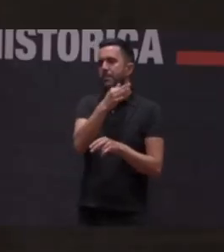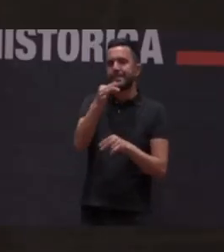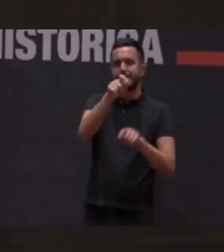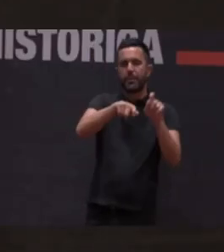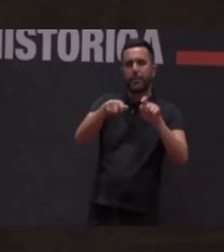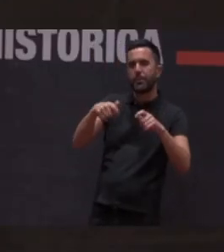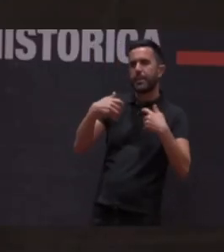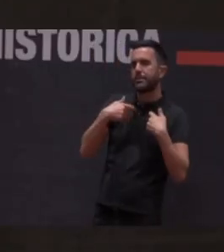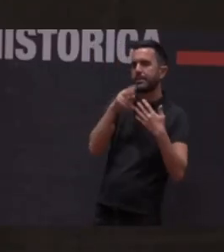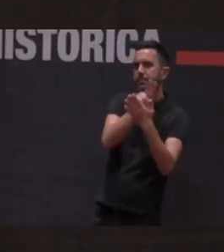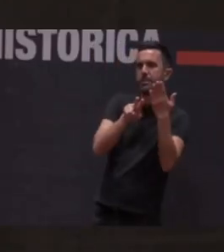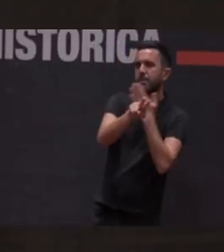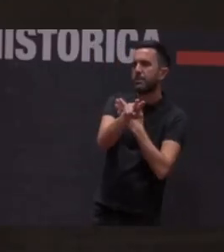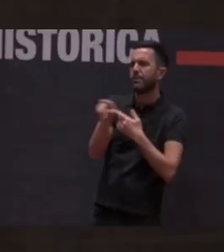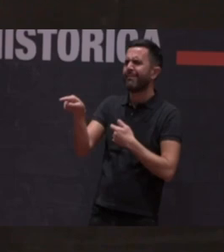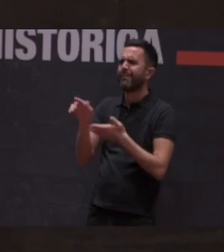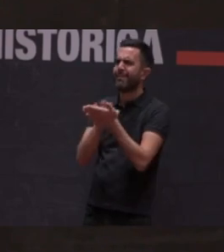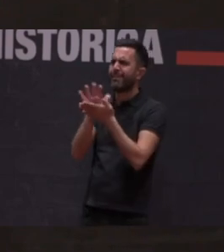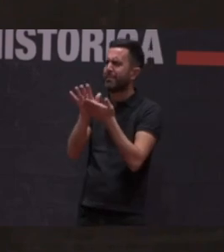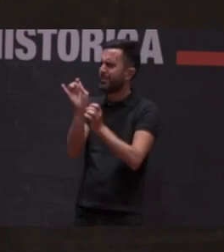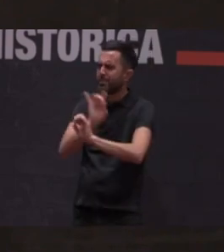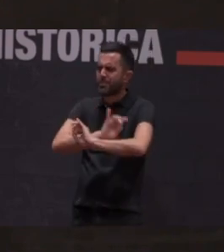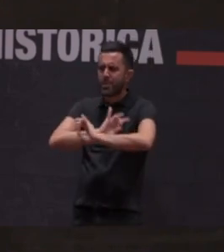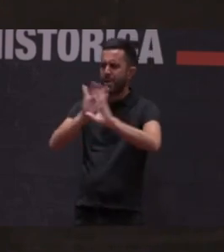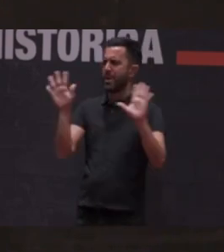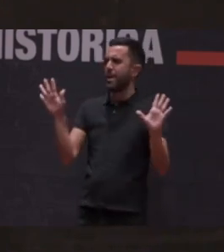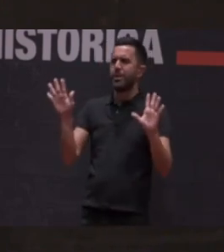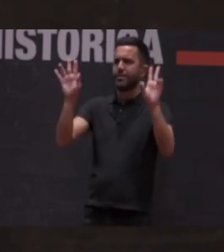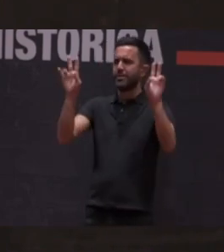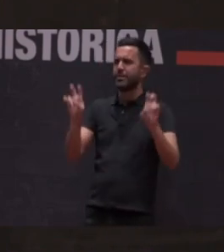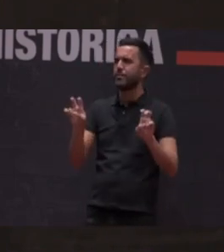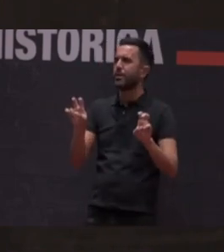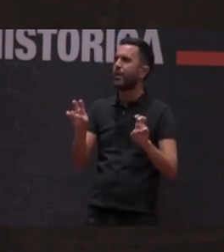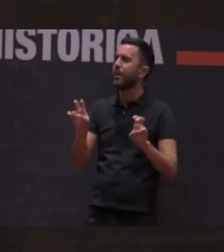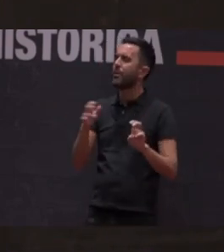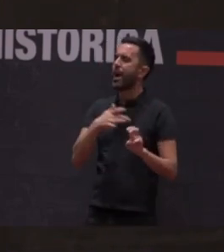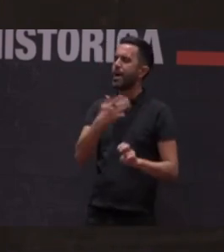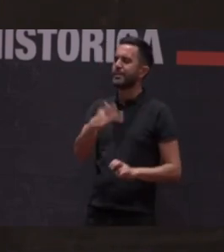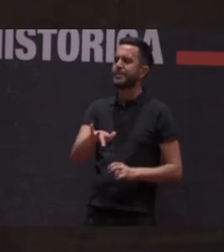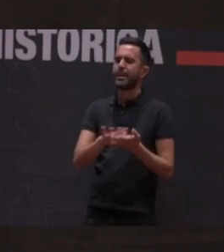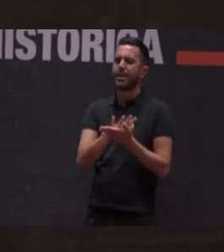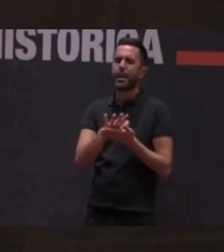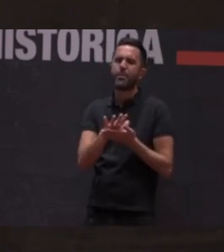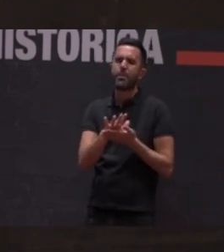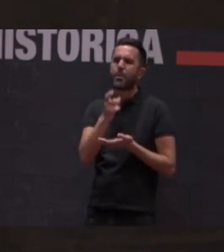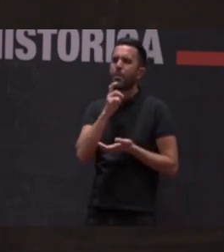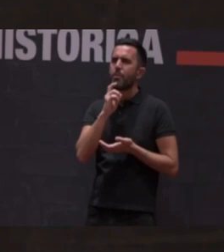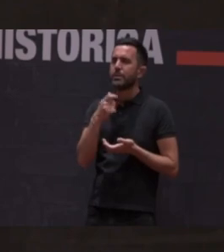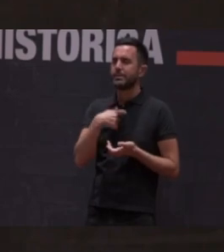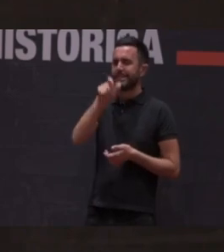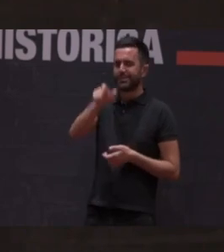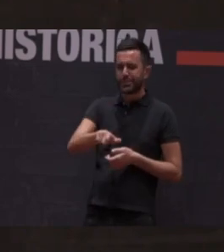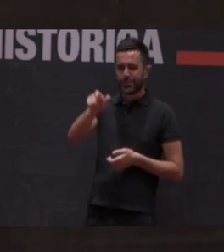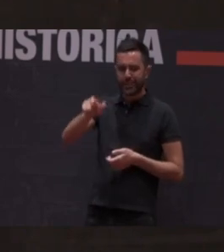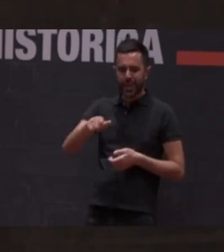Falaba muy claro de este asunto. Decía, como también dice Jana, ¿cómo poderes falar de amnistía si un meo torturador, si un torturador de tanta gente